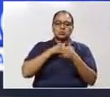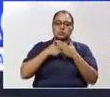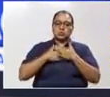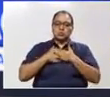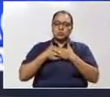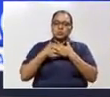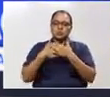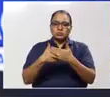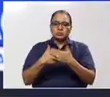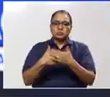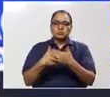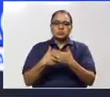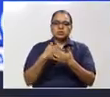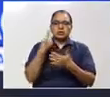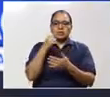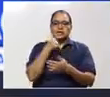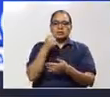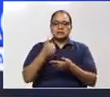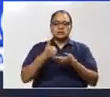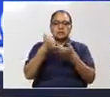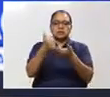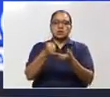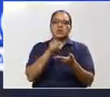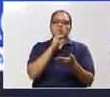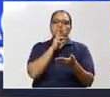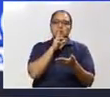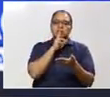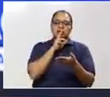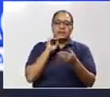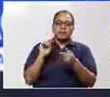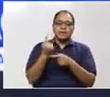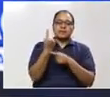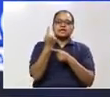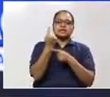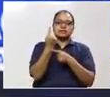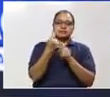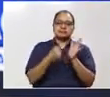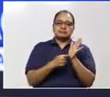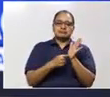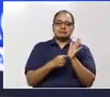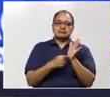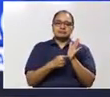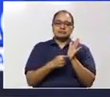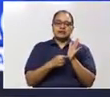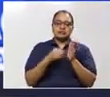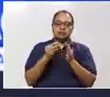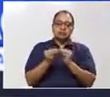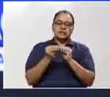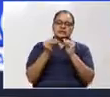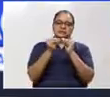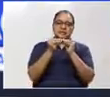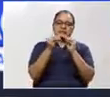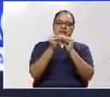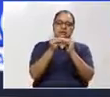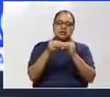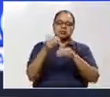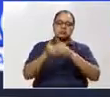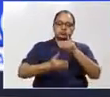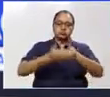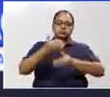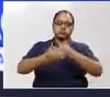y creemos que esta es una de las primeras medidas, yo creo que vienen muchas más medidas para